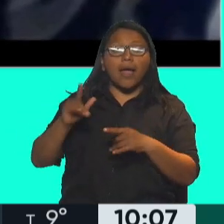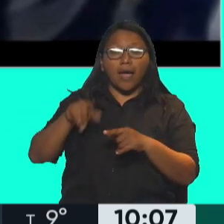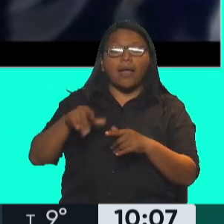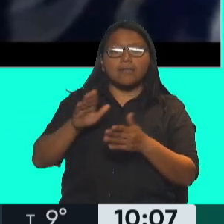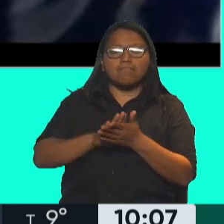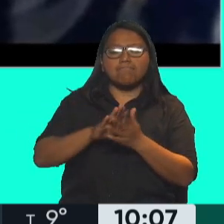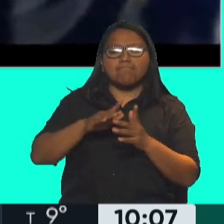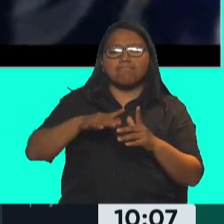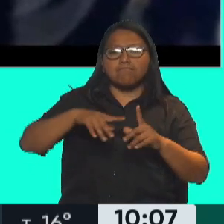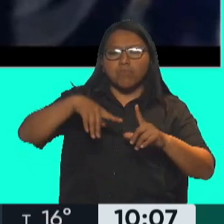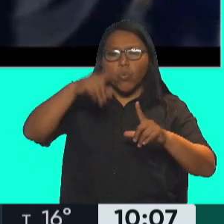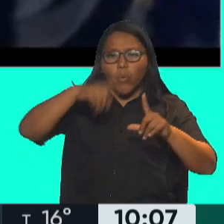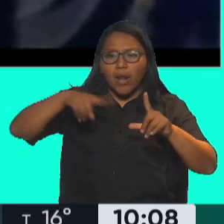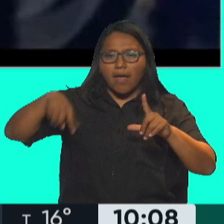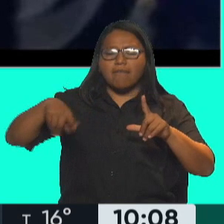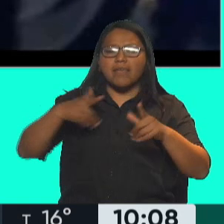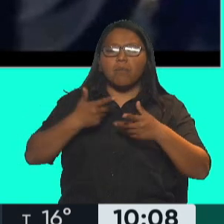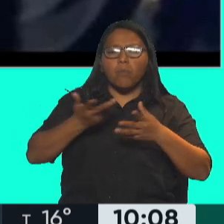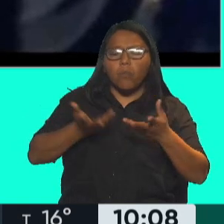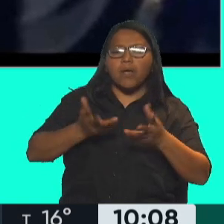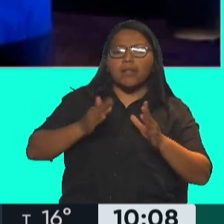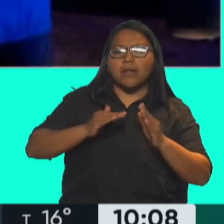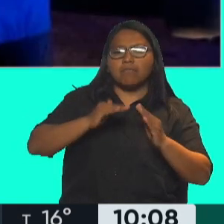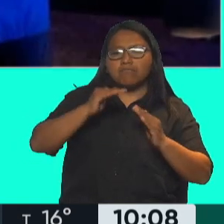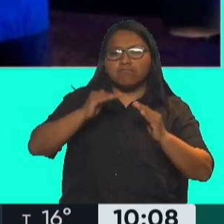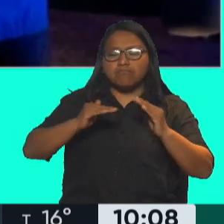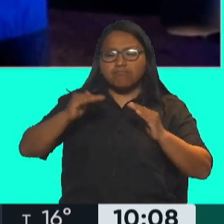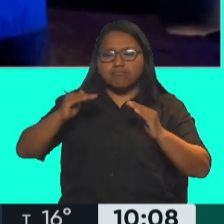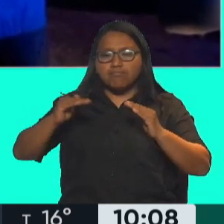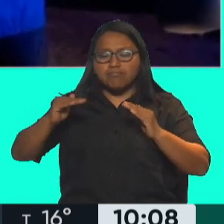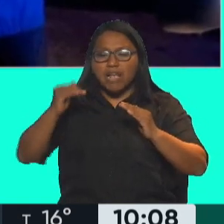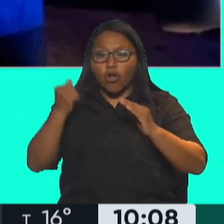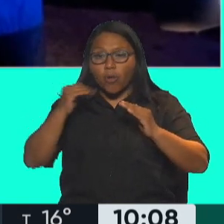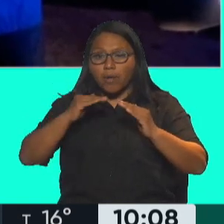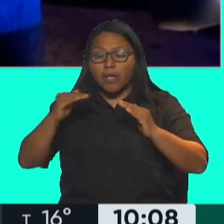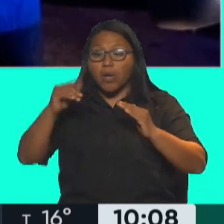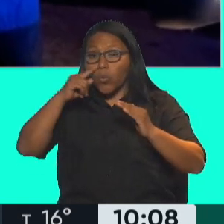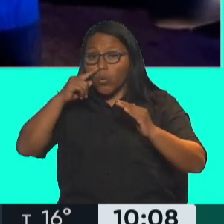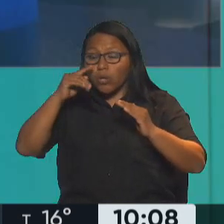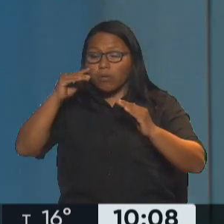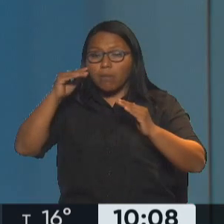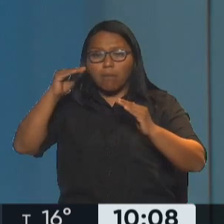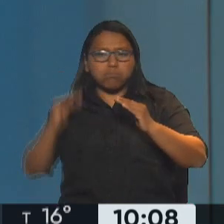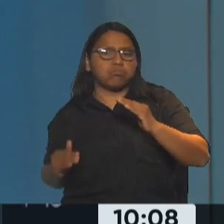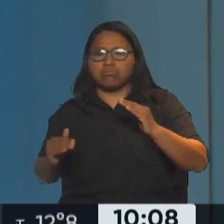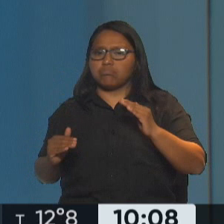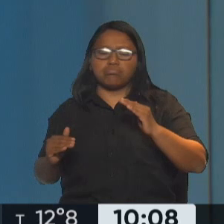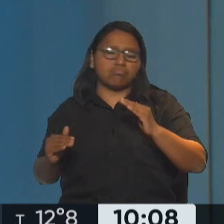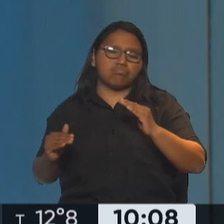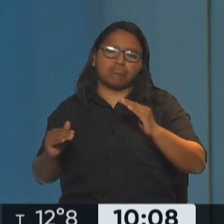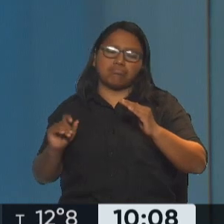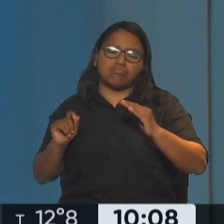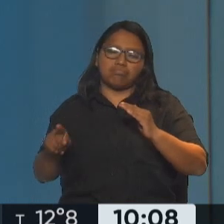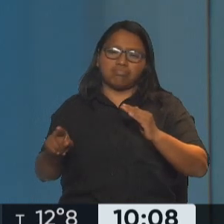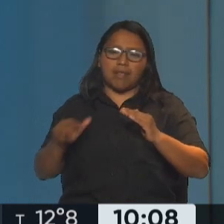gráfico que muestra una cierta estabilidad económica y a partir de junio un desplome respecto de